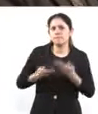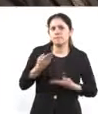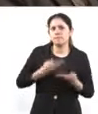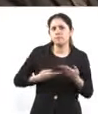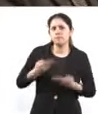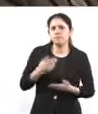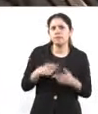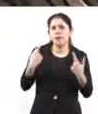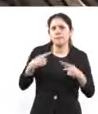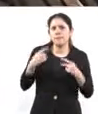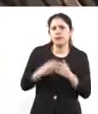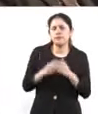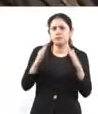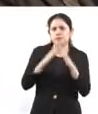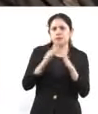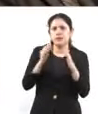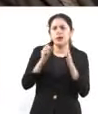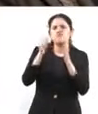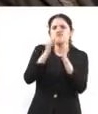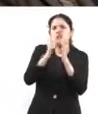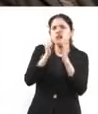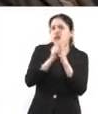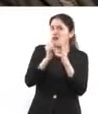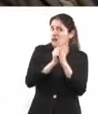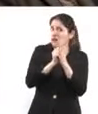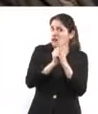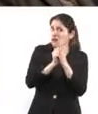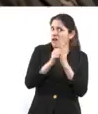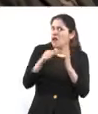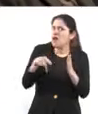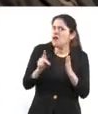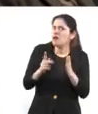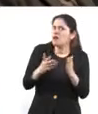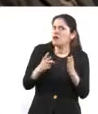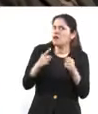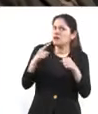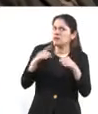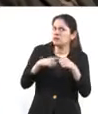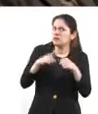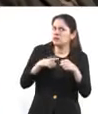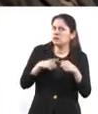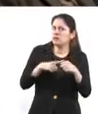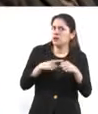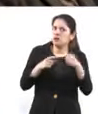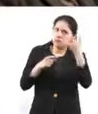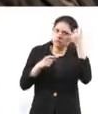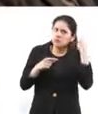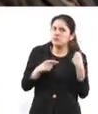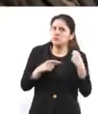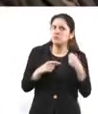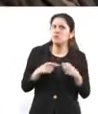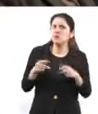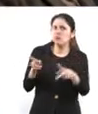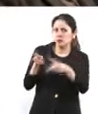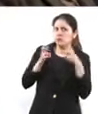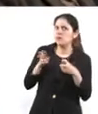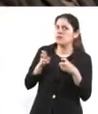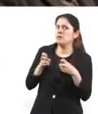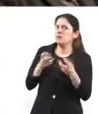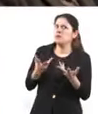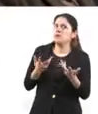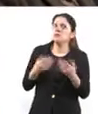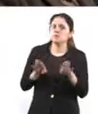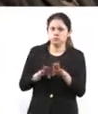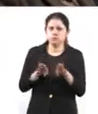y realmente son delincuentes. Entonces, ¿cómo va esta investigación, doctora? Pero sobre todo también, ¿qué puede hacer la gente para